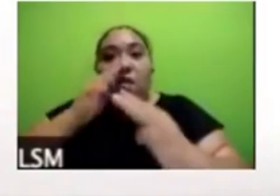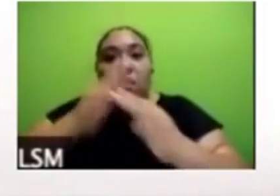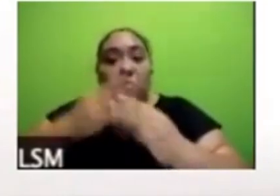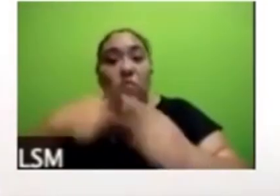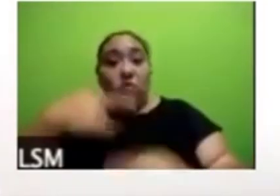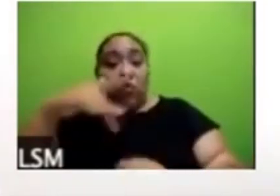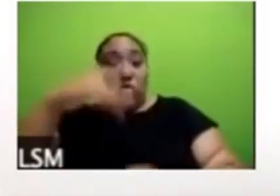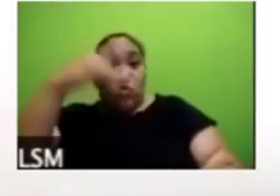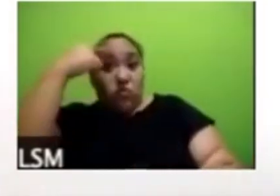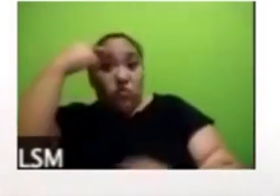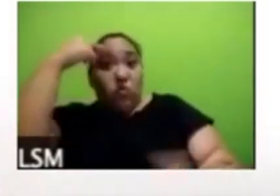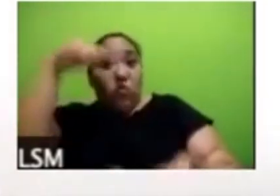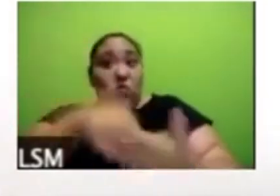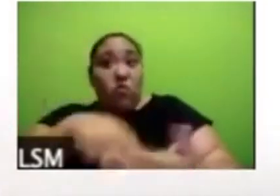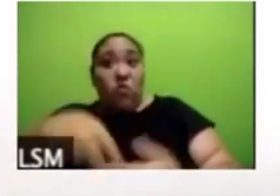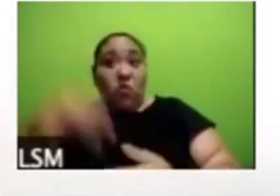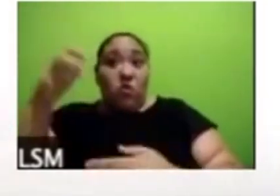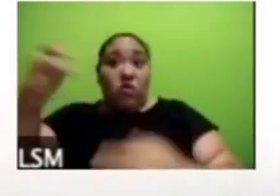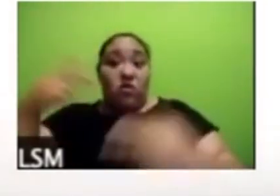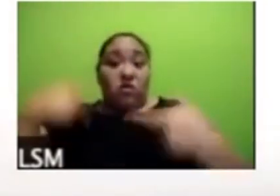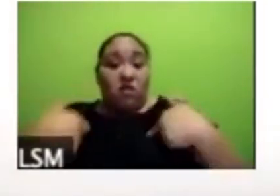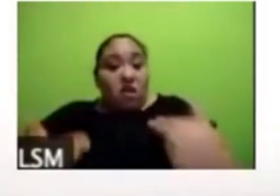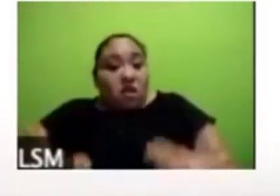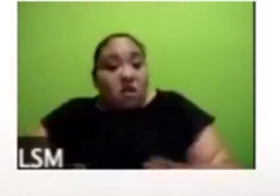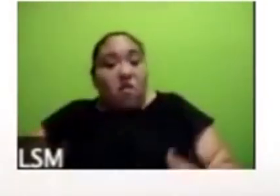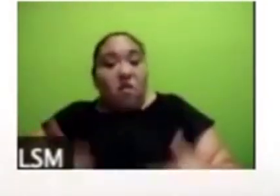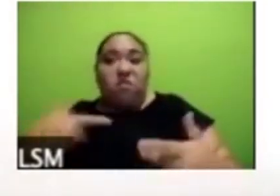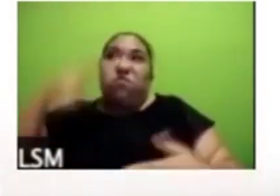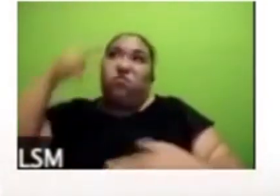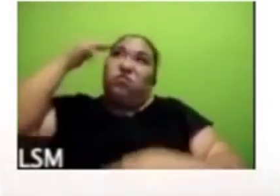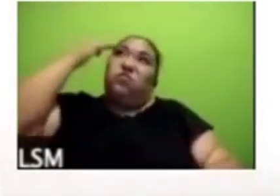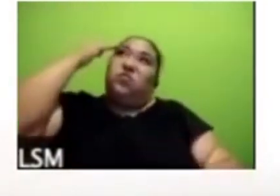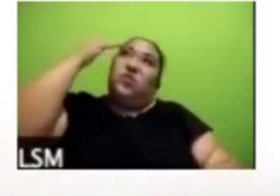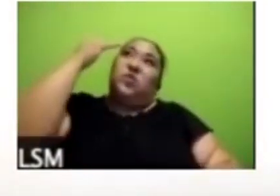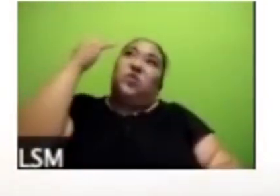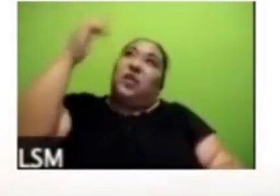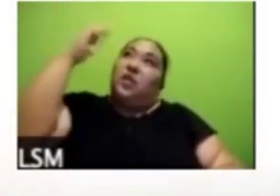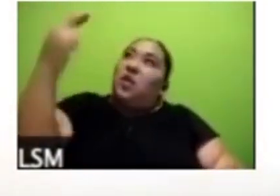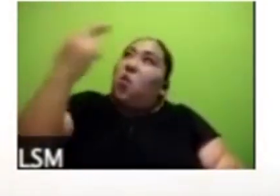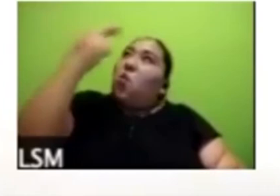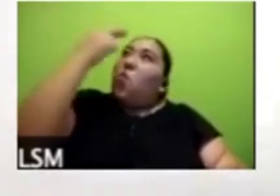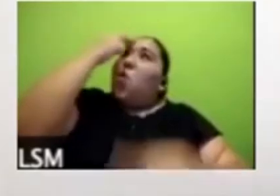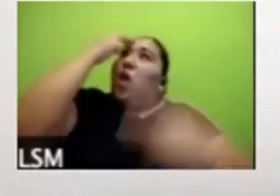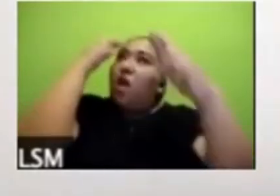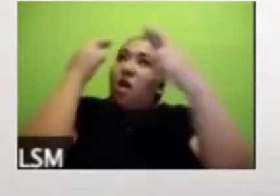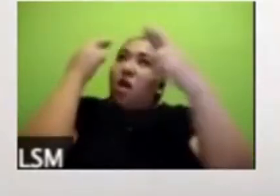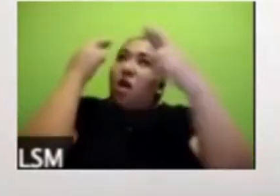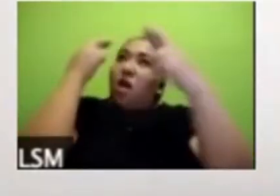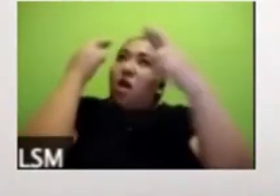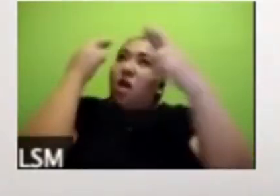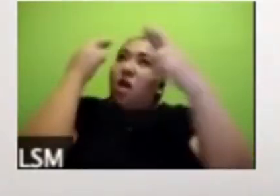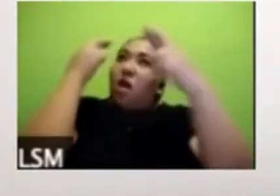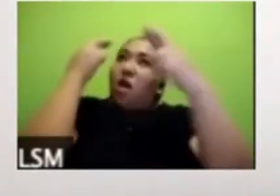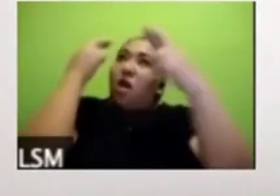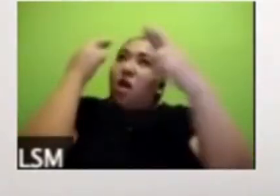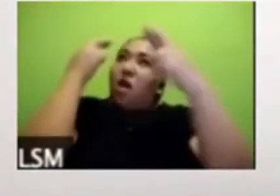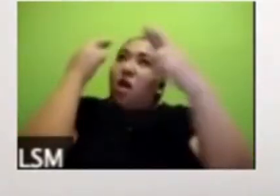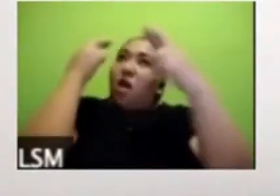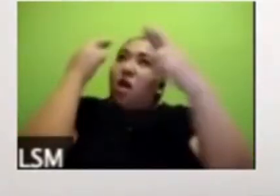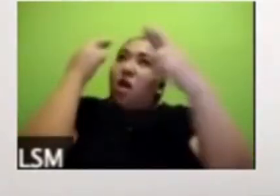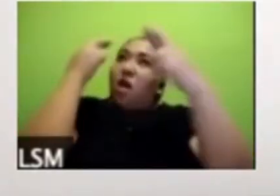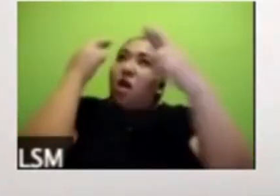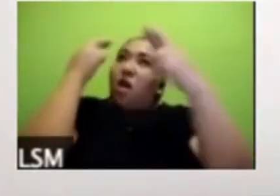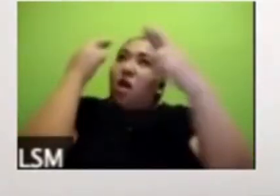con la humanidad por mucho tiempo todavía sabemos muy poco del virus yo creo que cada país